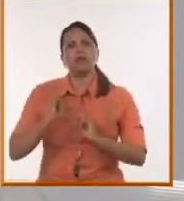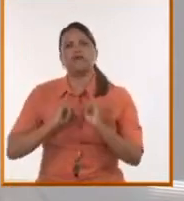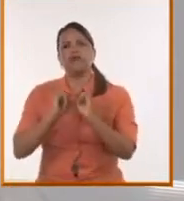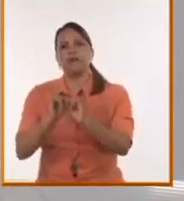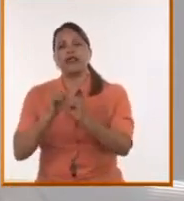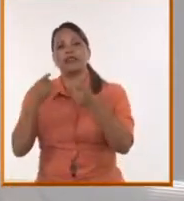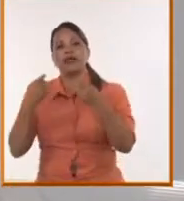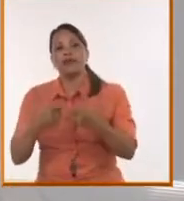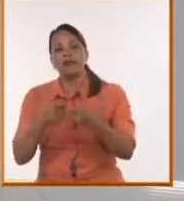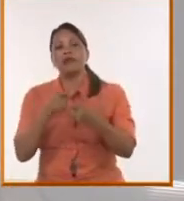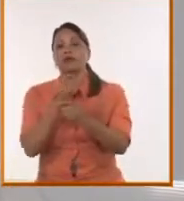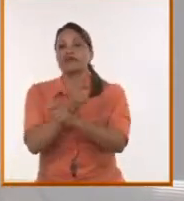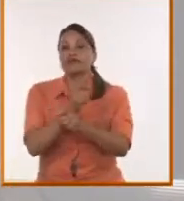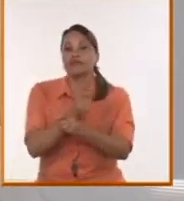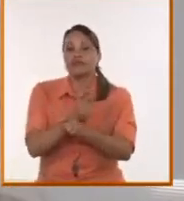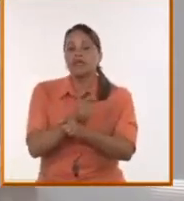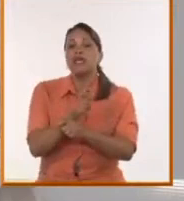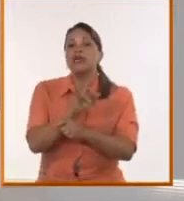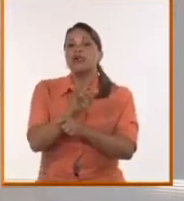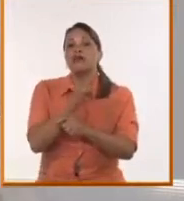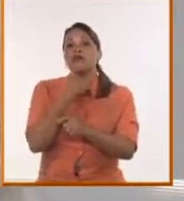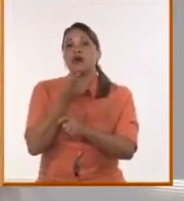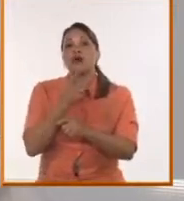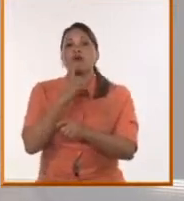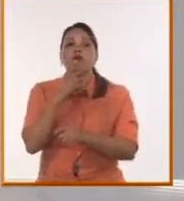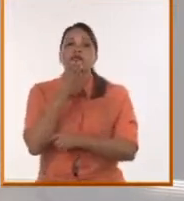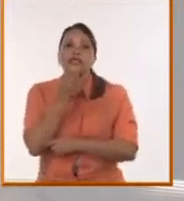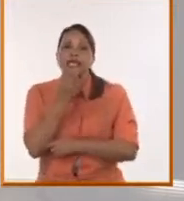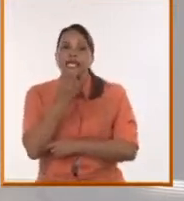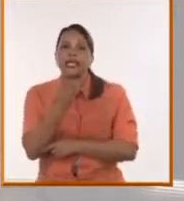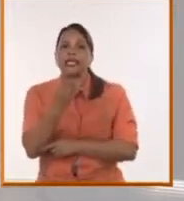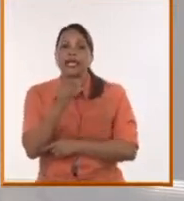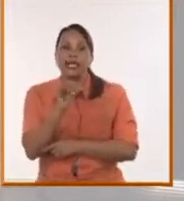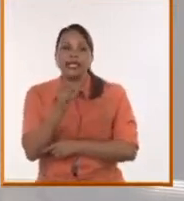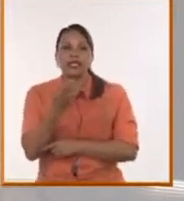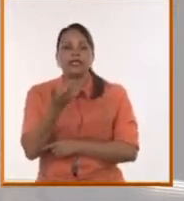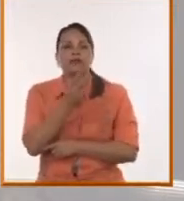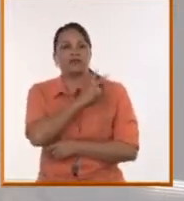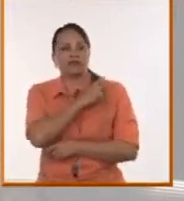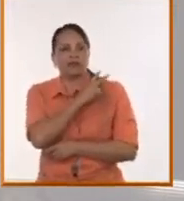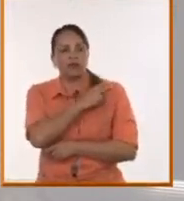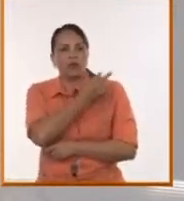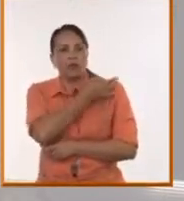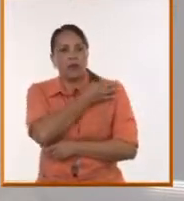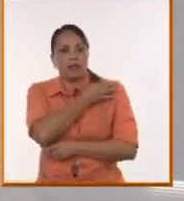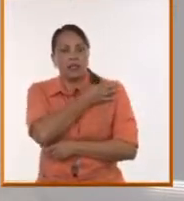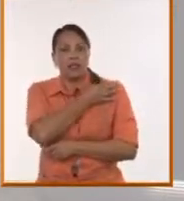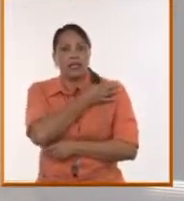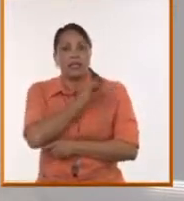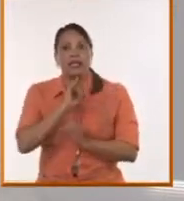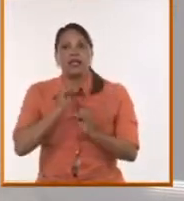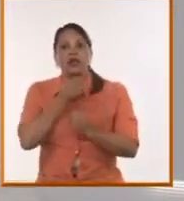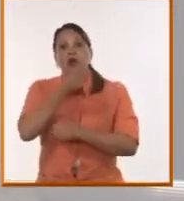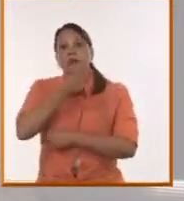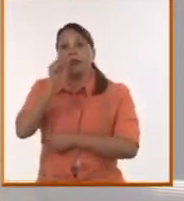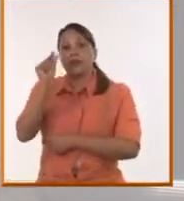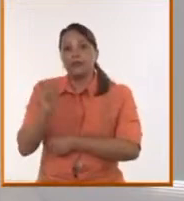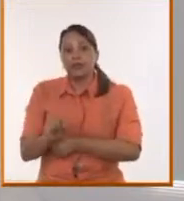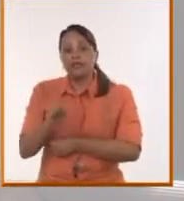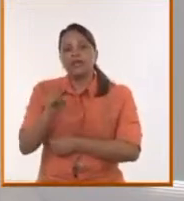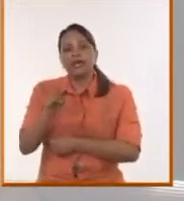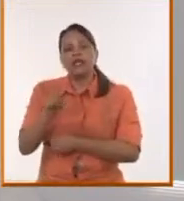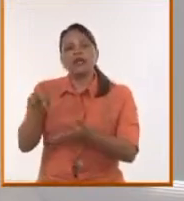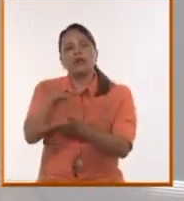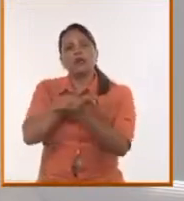formar, pero también, como decía Lenin, como decía el propio comandante, ¿no? Los medios de comunicación se vuelven esas plataformas para